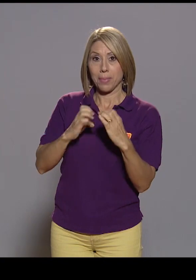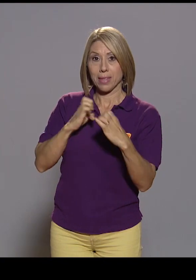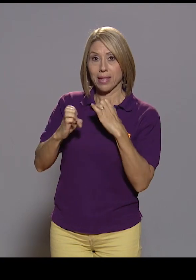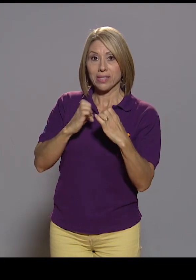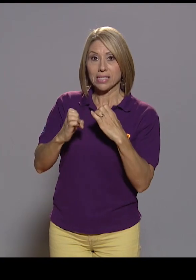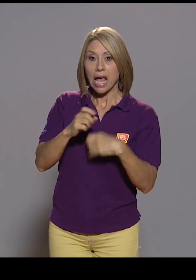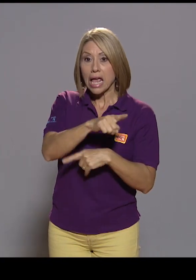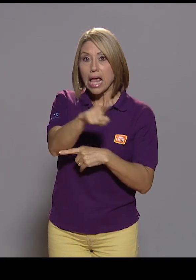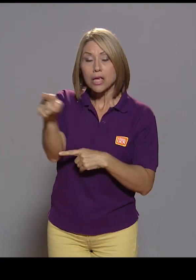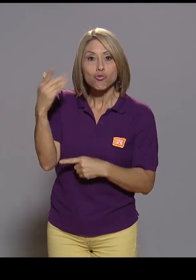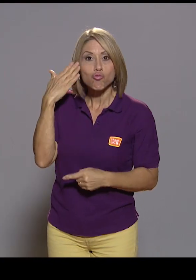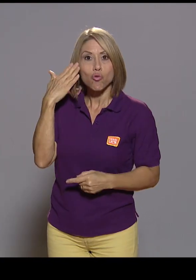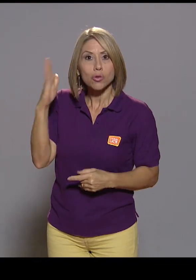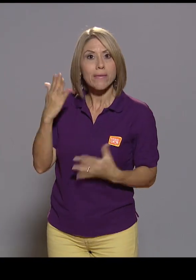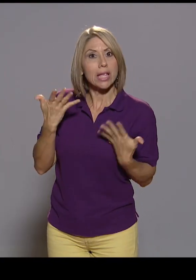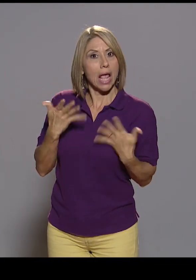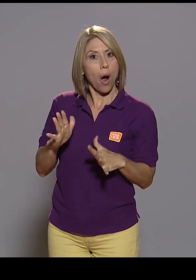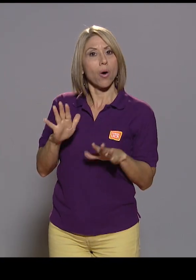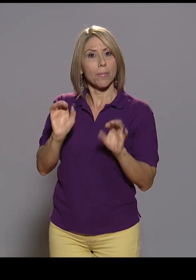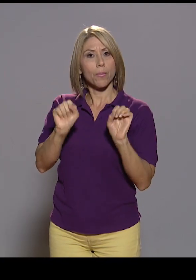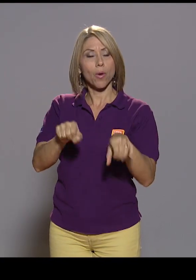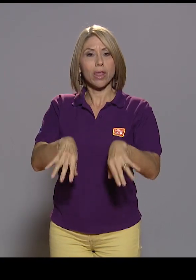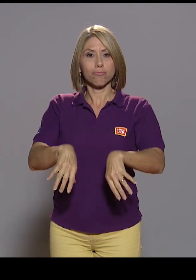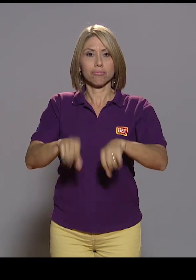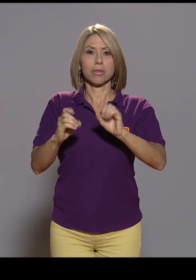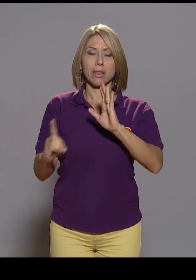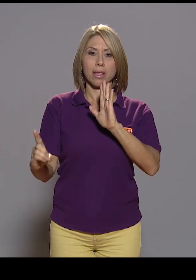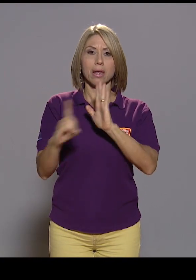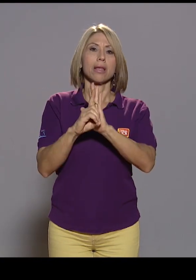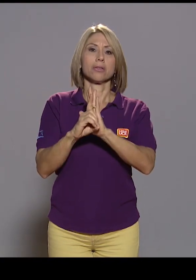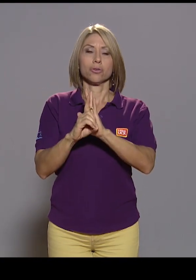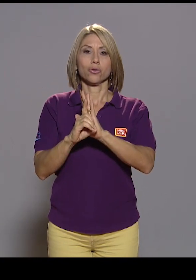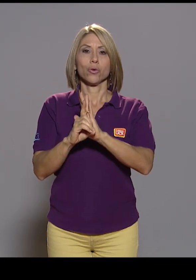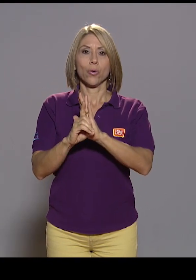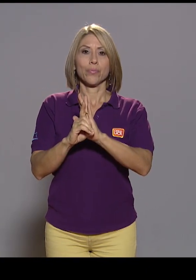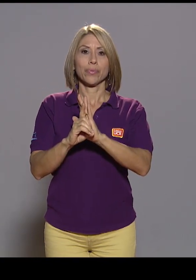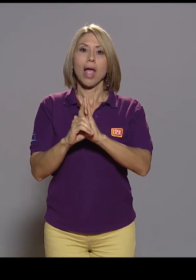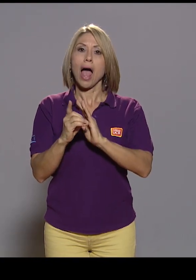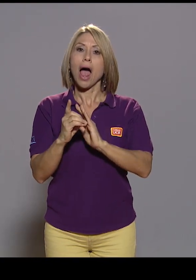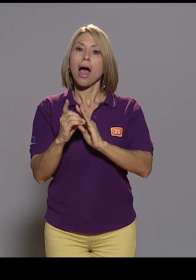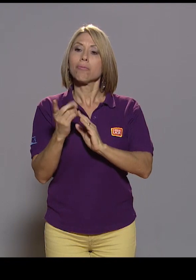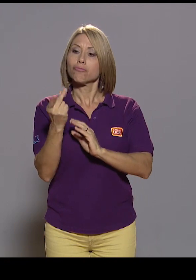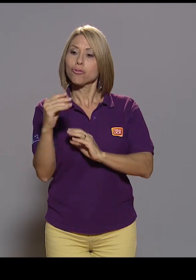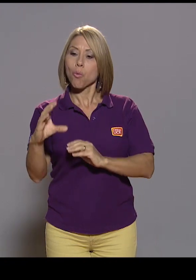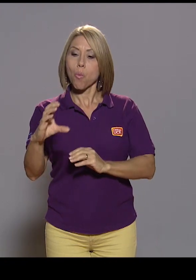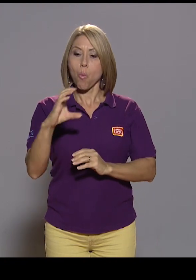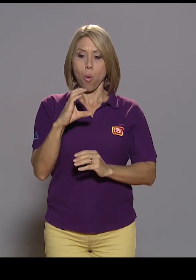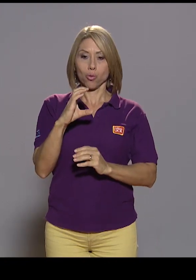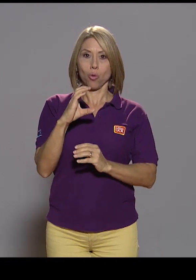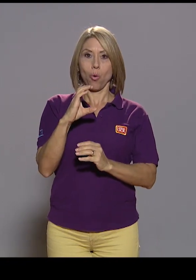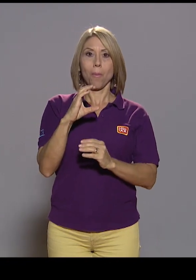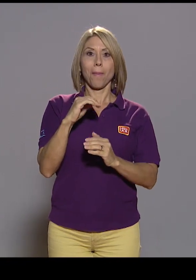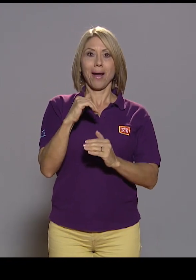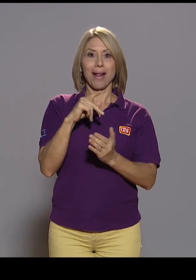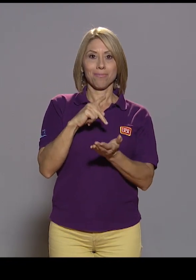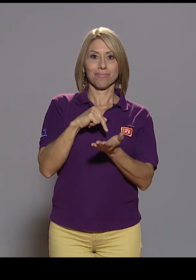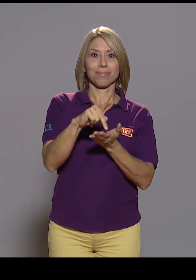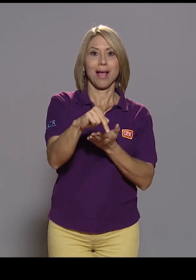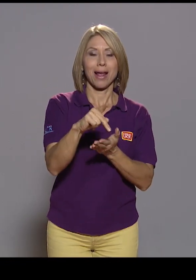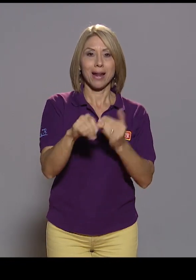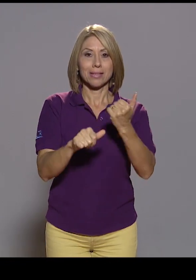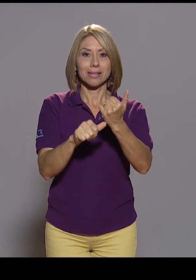que no sabían que pueden optar por este derecho a recibir este monto económico para pagar un asistente personal,